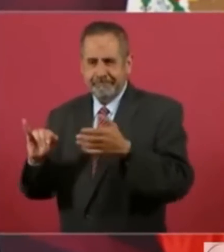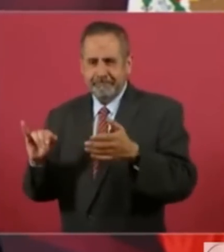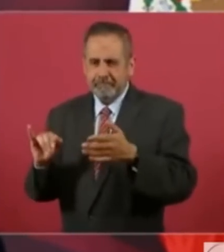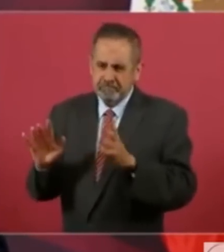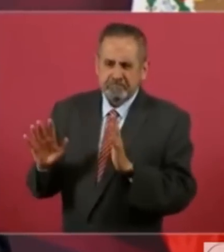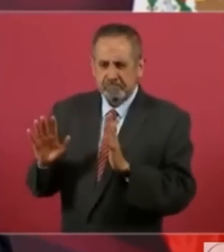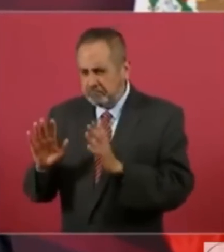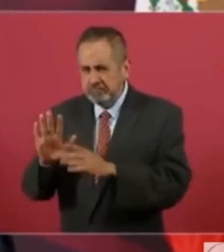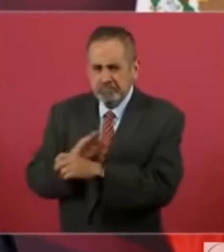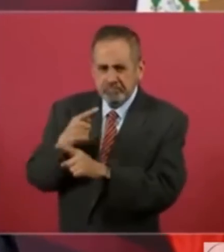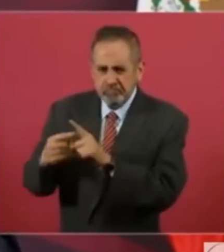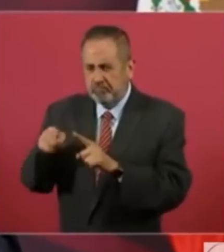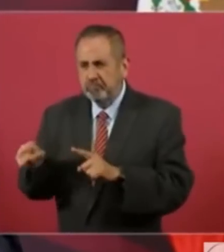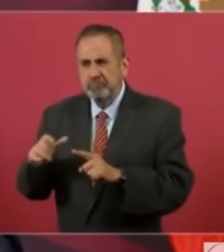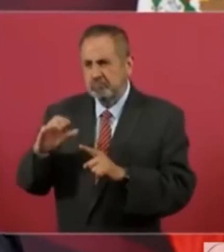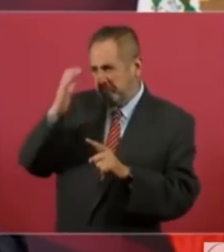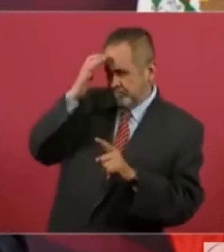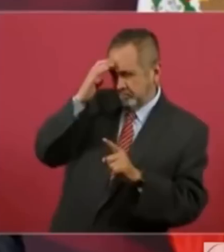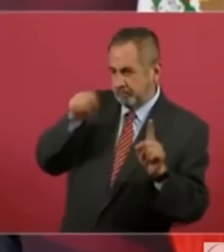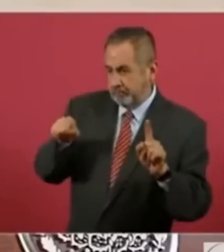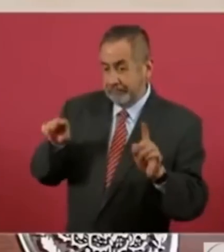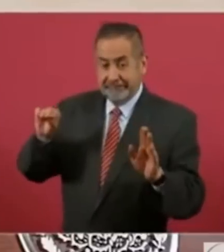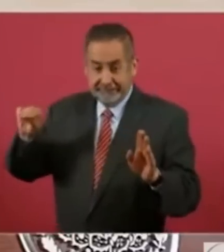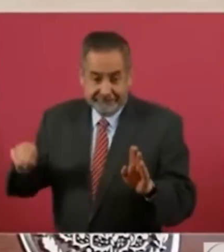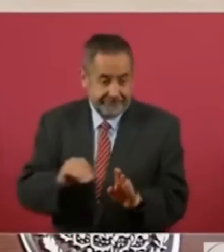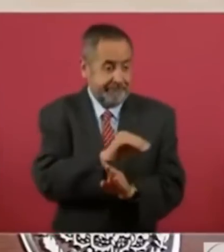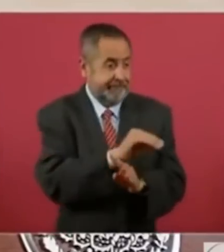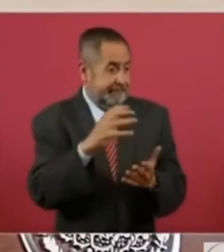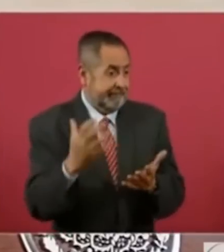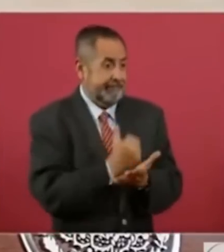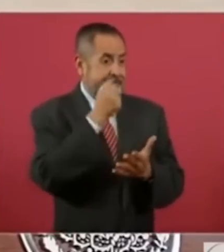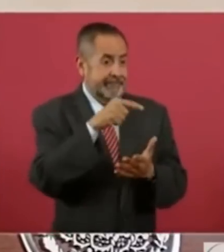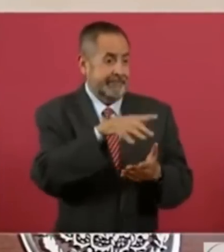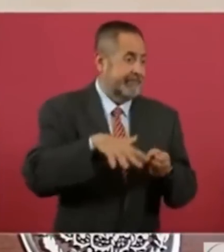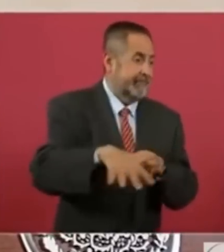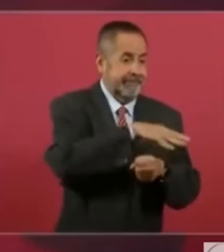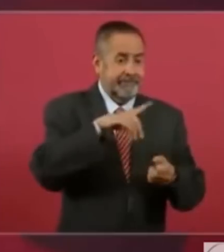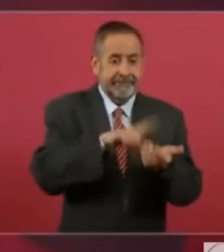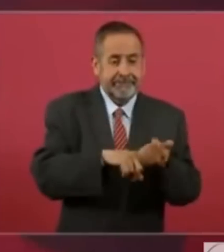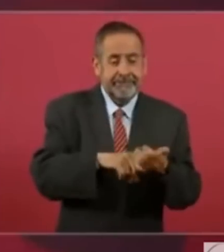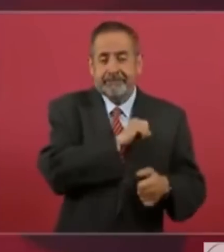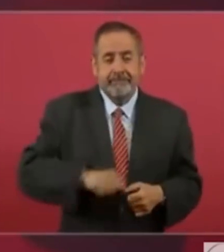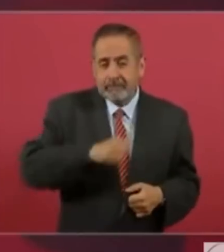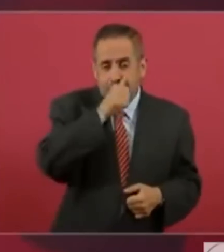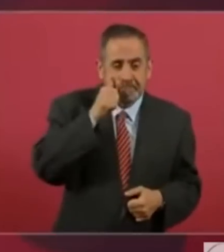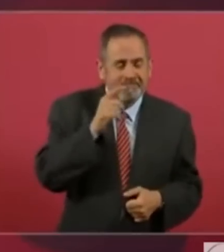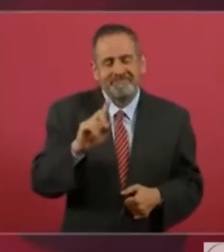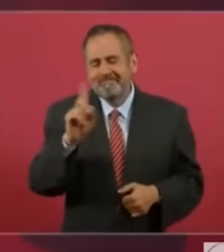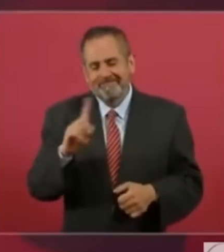con buena fama pública, gane en Benito Juárez si no es del PAN.